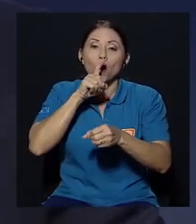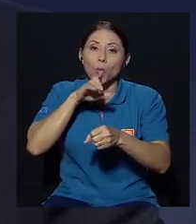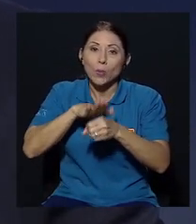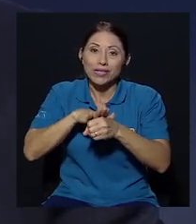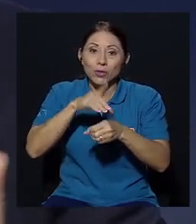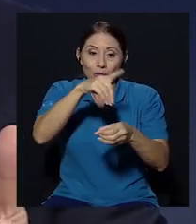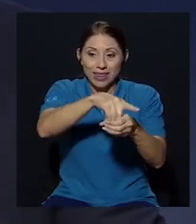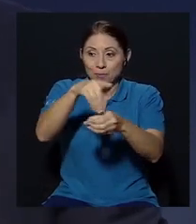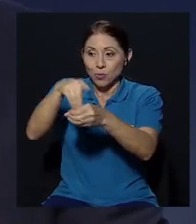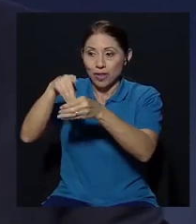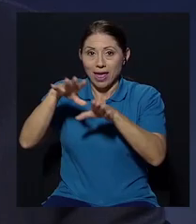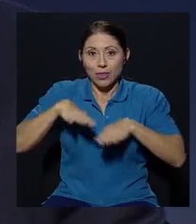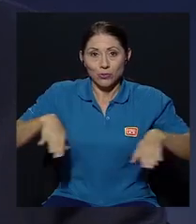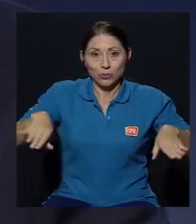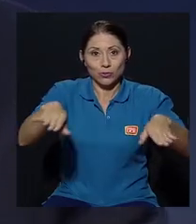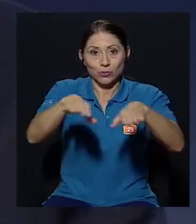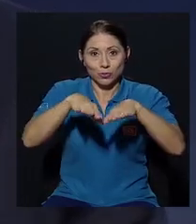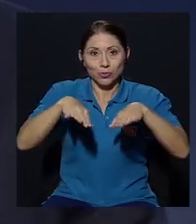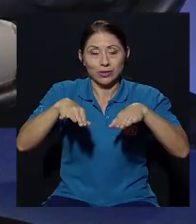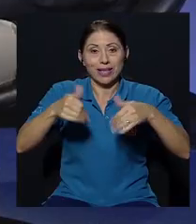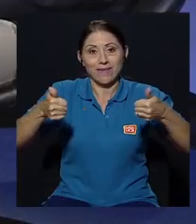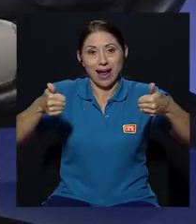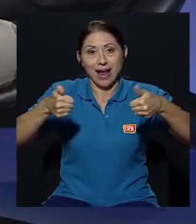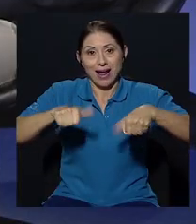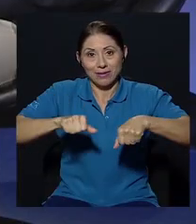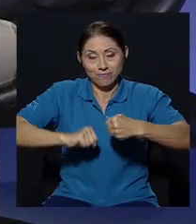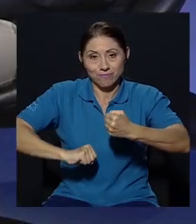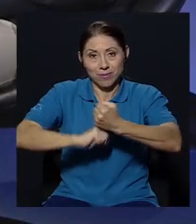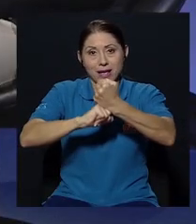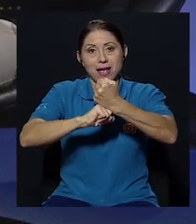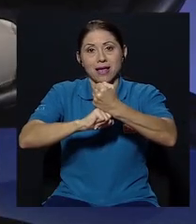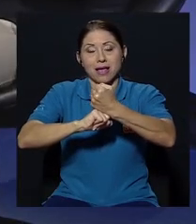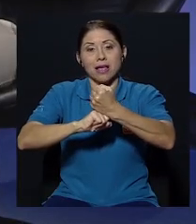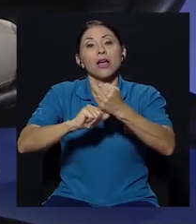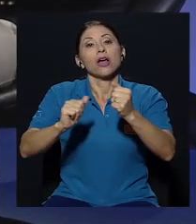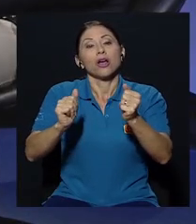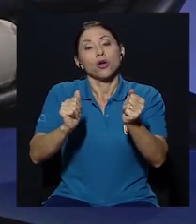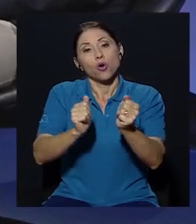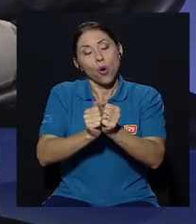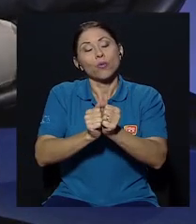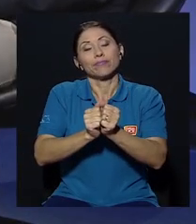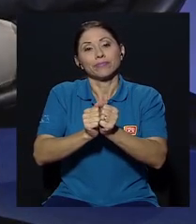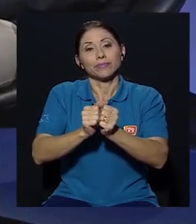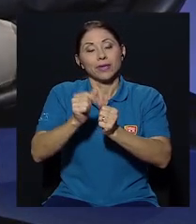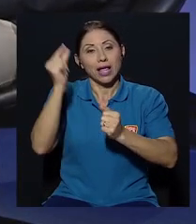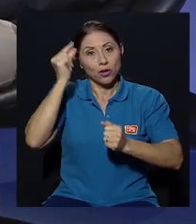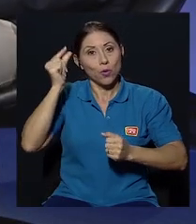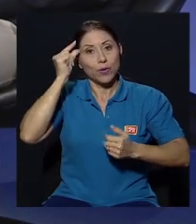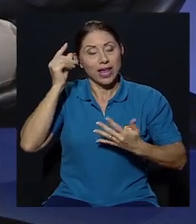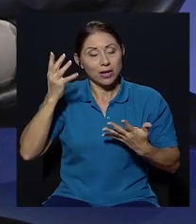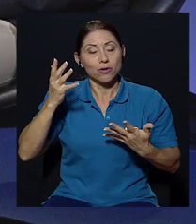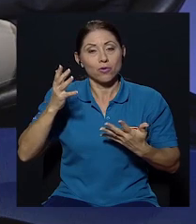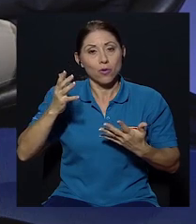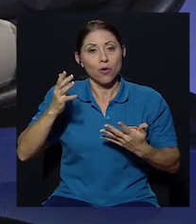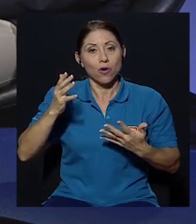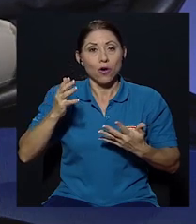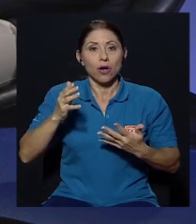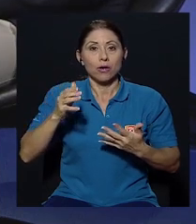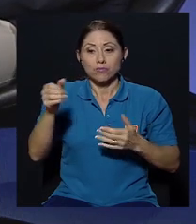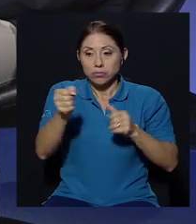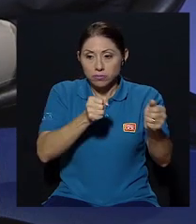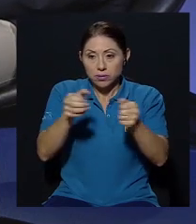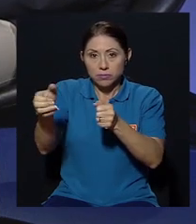partidos que hicieron el acuerdo de que van a apoyarlo y con la integración en el gobierno de personas de